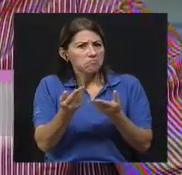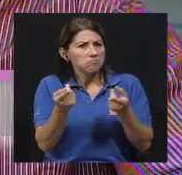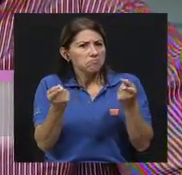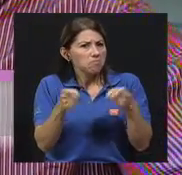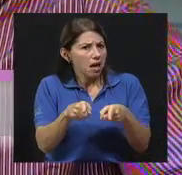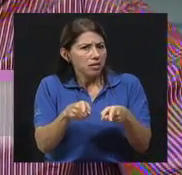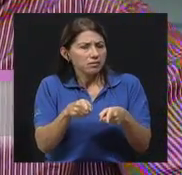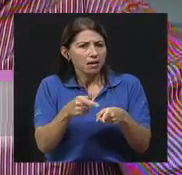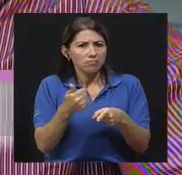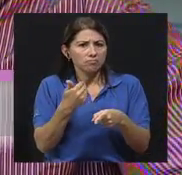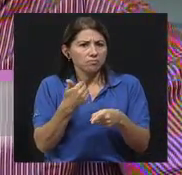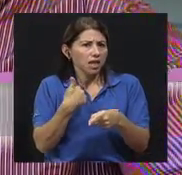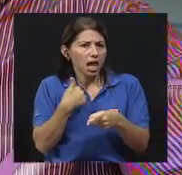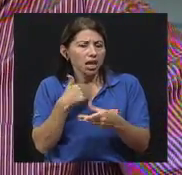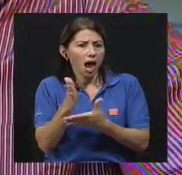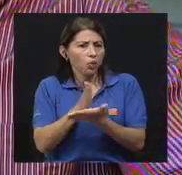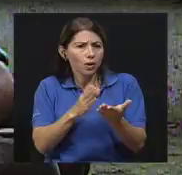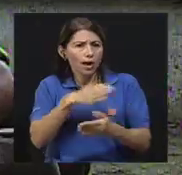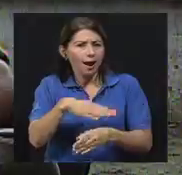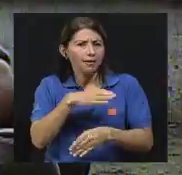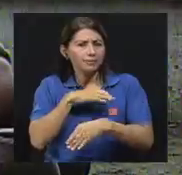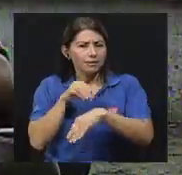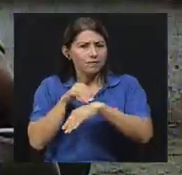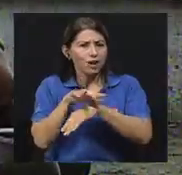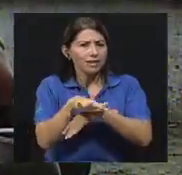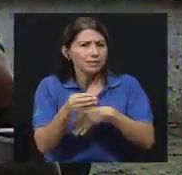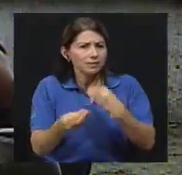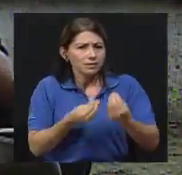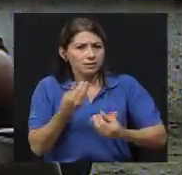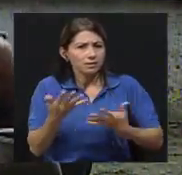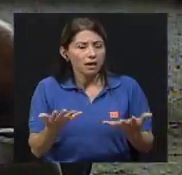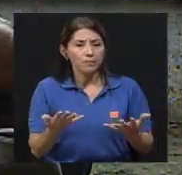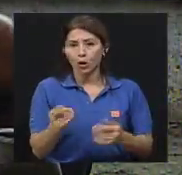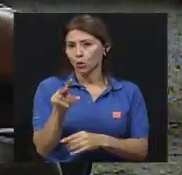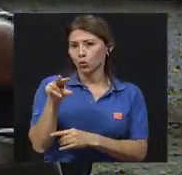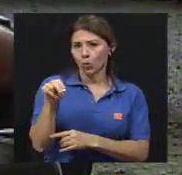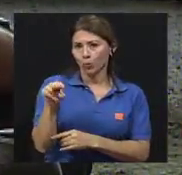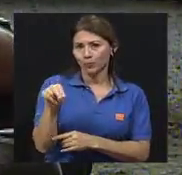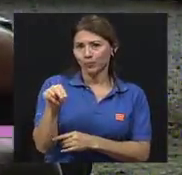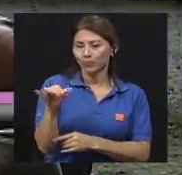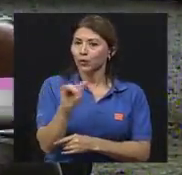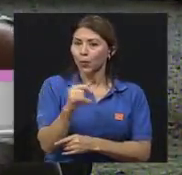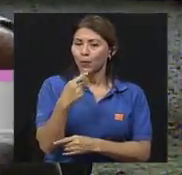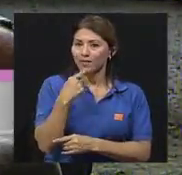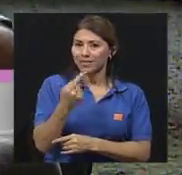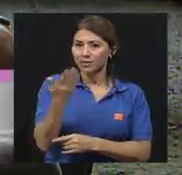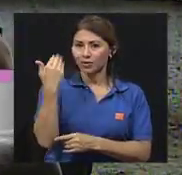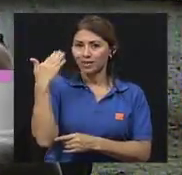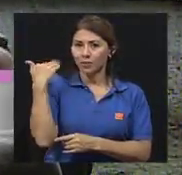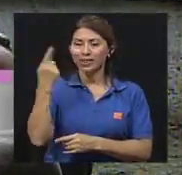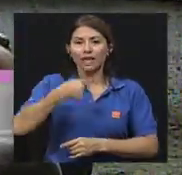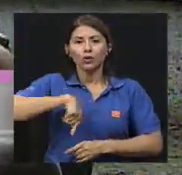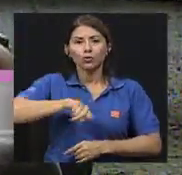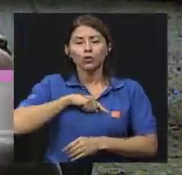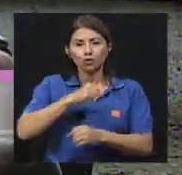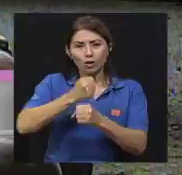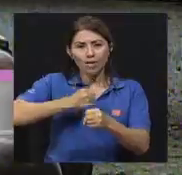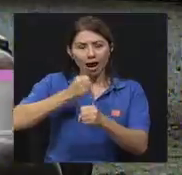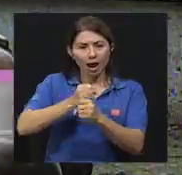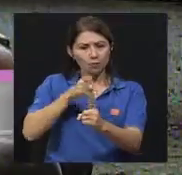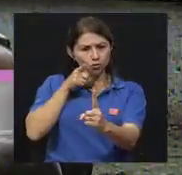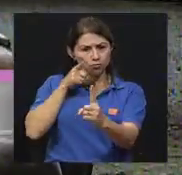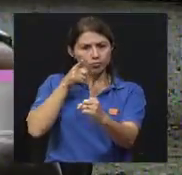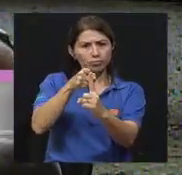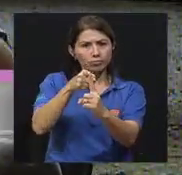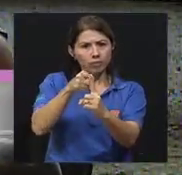algún tipo de intervención con musicoterapia. No, como te había mencionado anteriormente, como trabajamos con la persona,